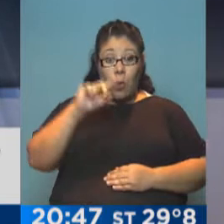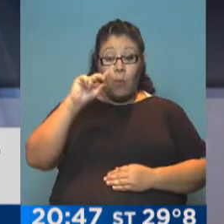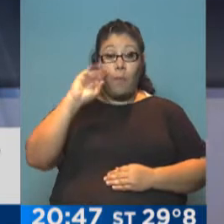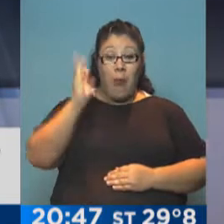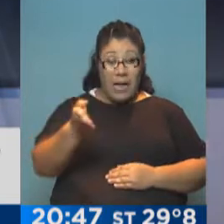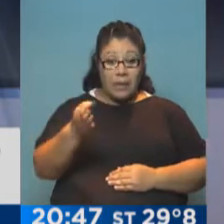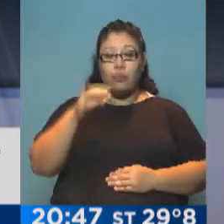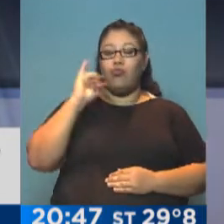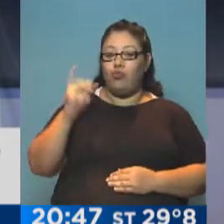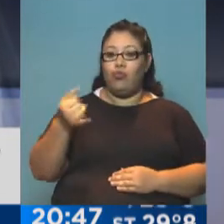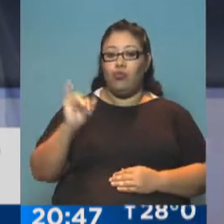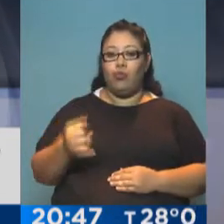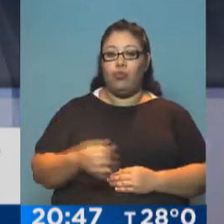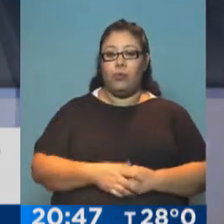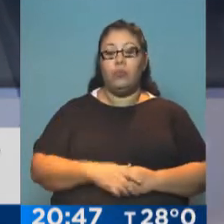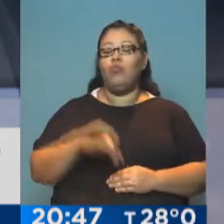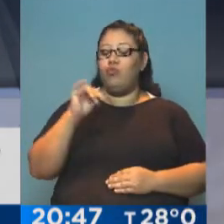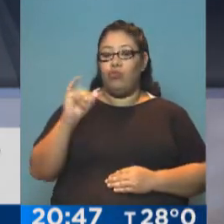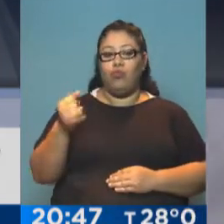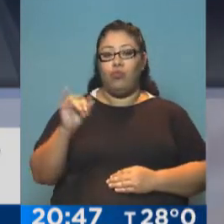A Alberto lo mataron. Sí.